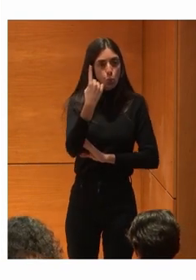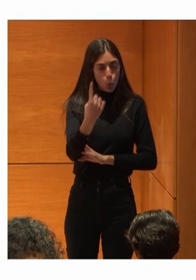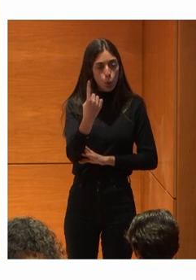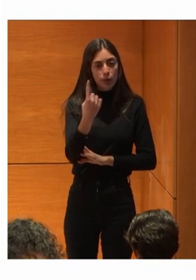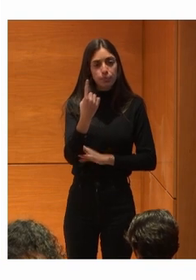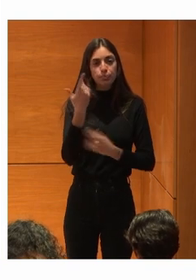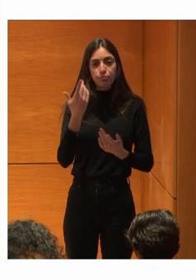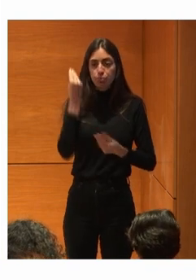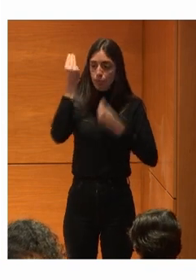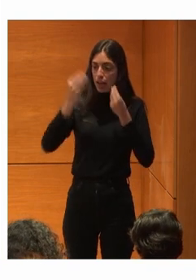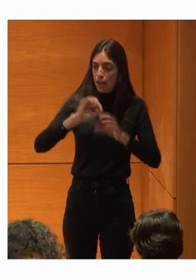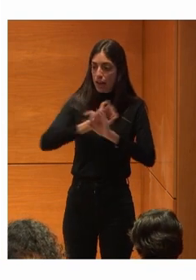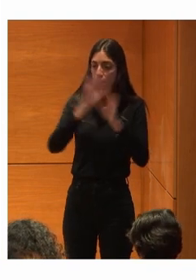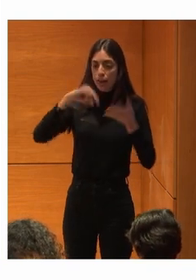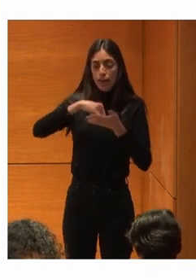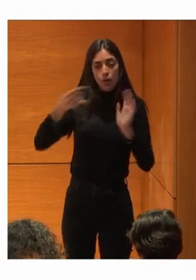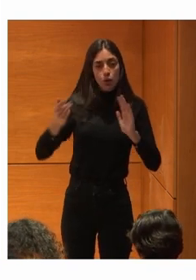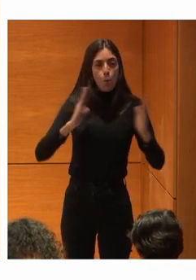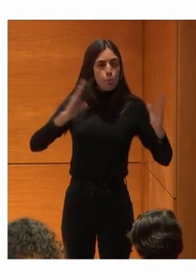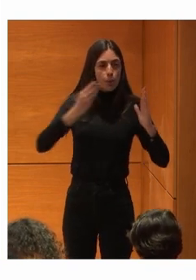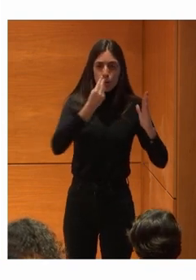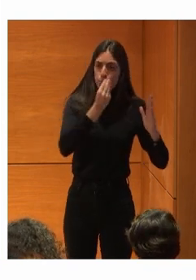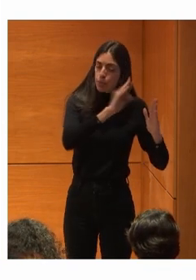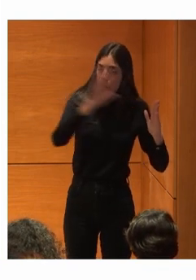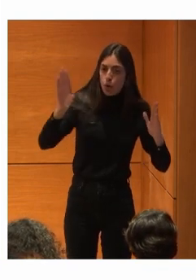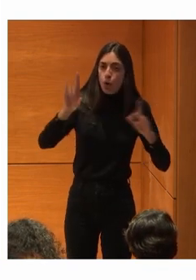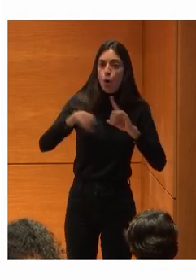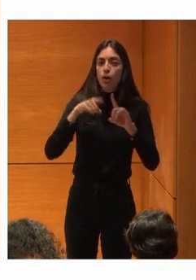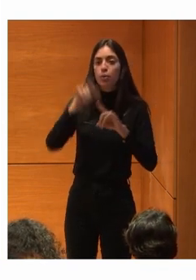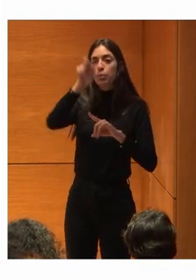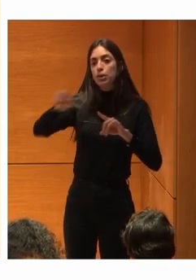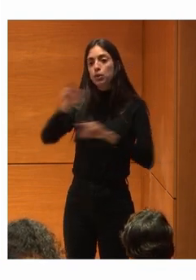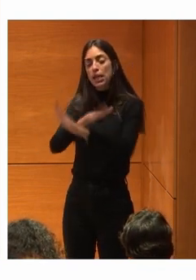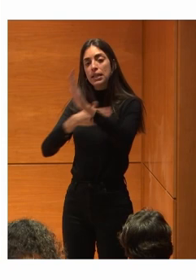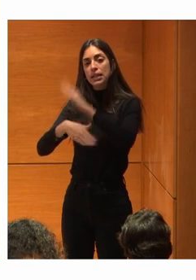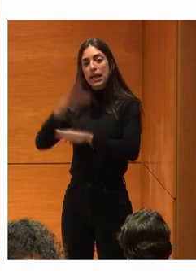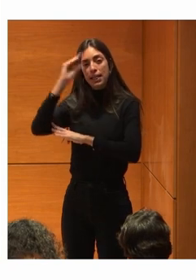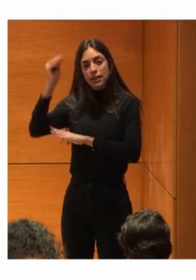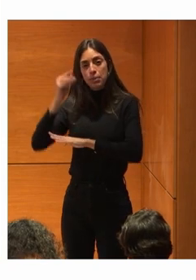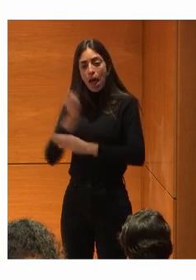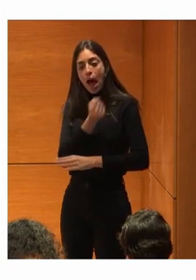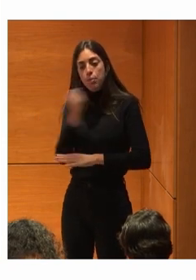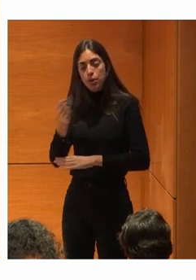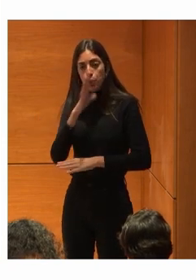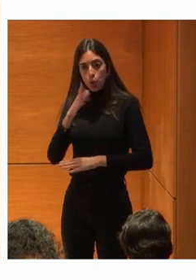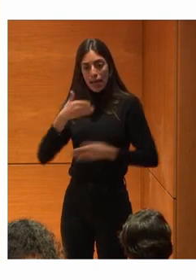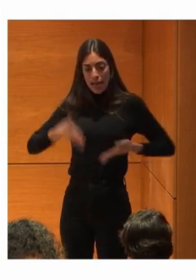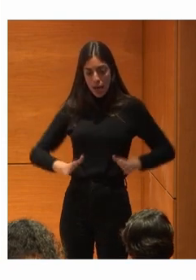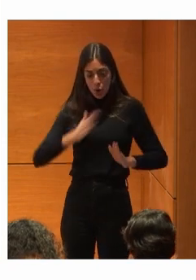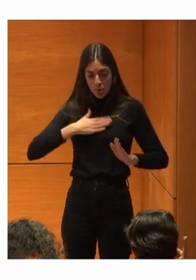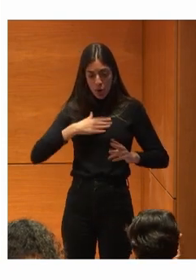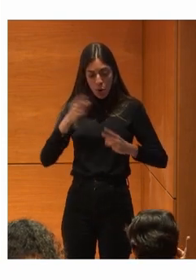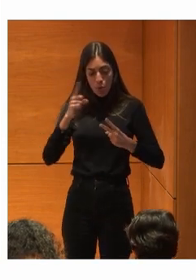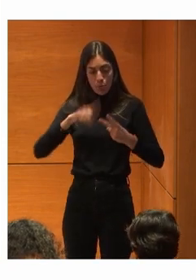Yo pienso Que en su mejor momento Para apoyo A las personas Con discapacidad intelectual Mi hijo Tiene síndrome de Down En el mediano